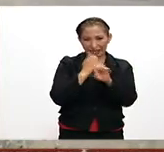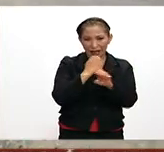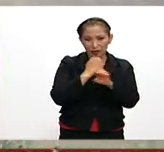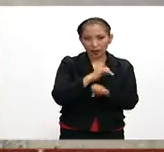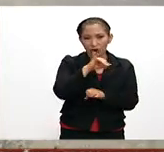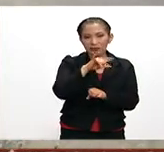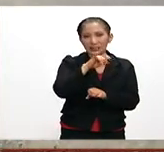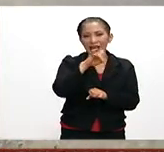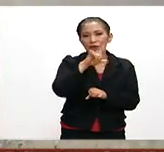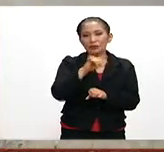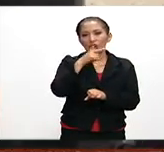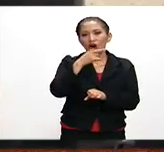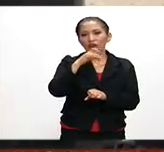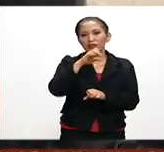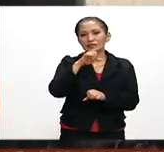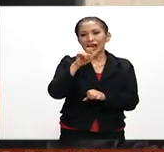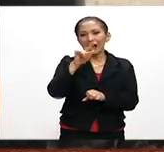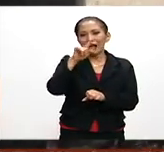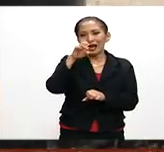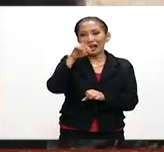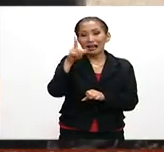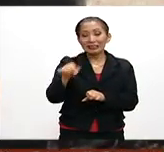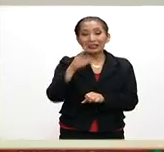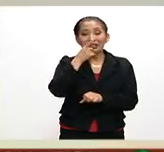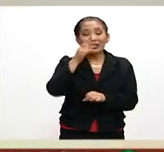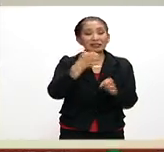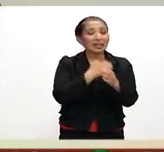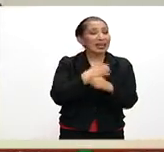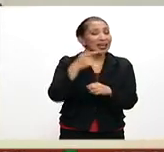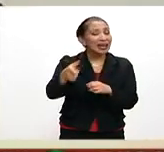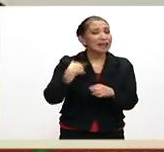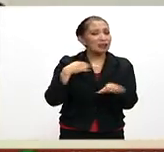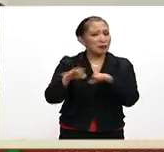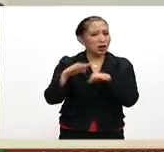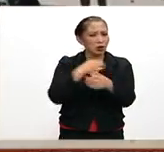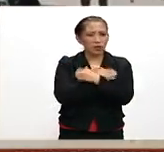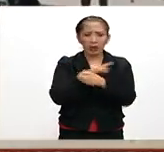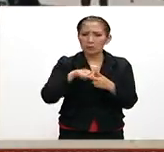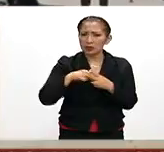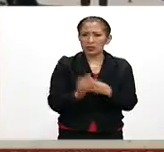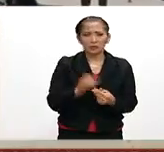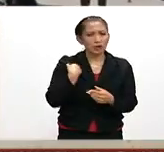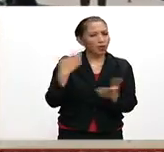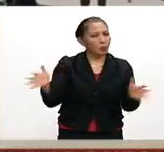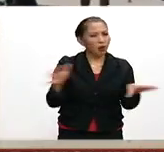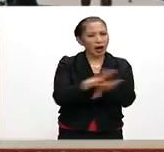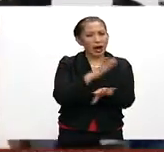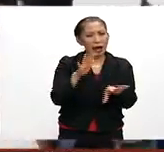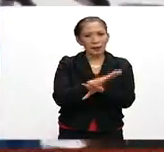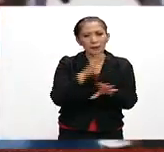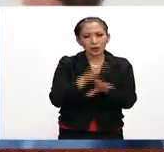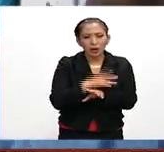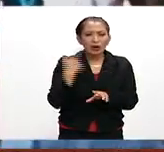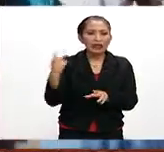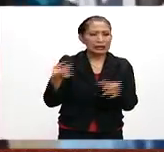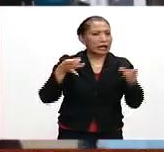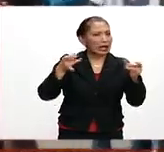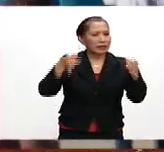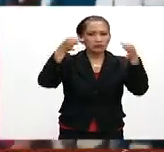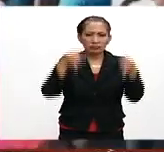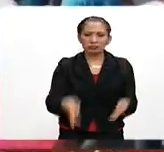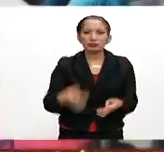José Luis González de la B. Otero, dijo que el trabajo educativo al interior de los planteles comenzarán con un cambio mayor y de calidad,